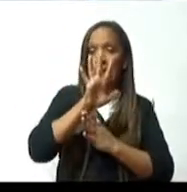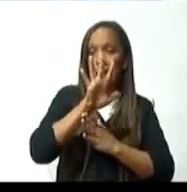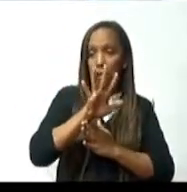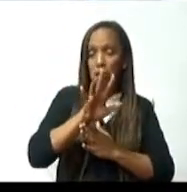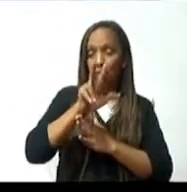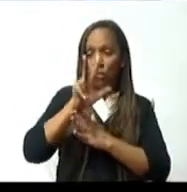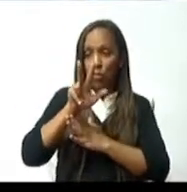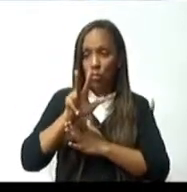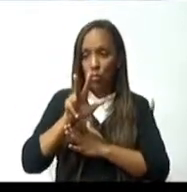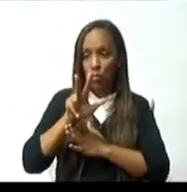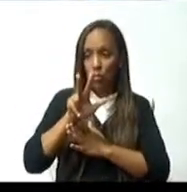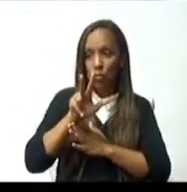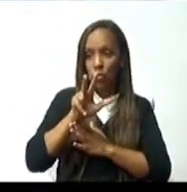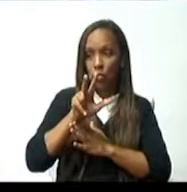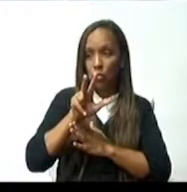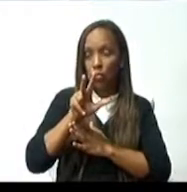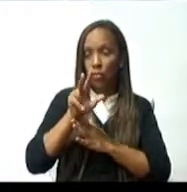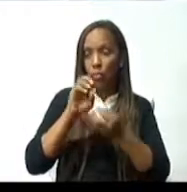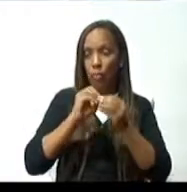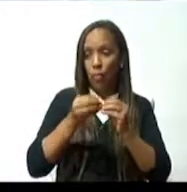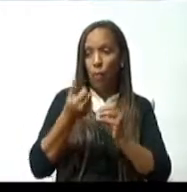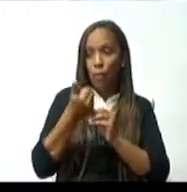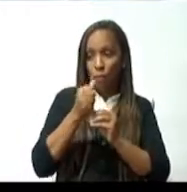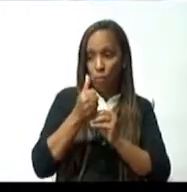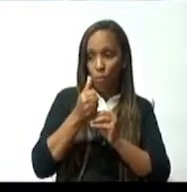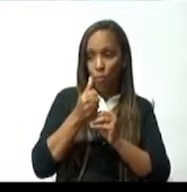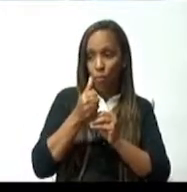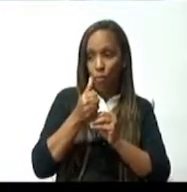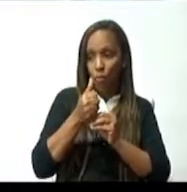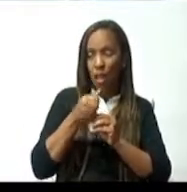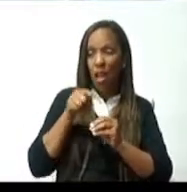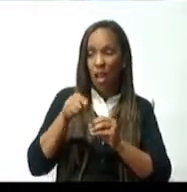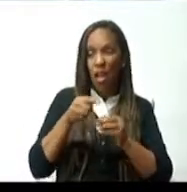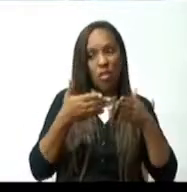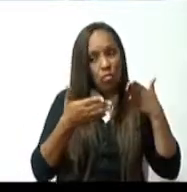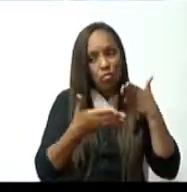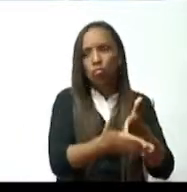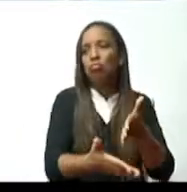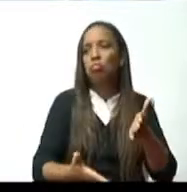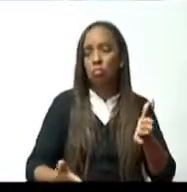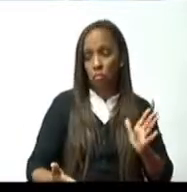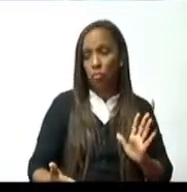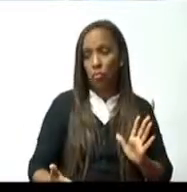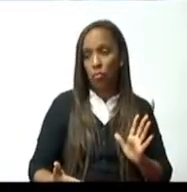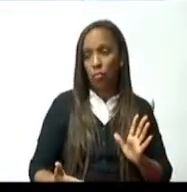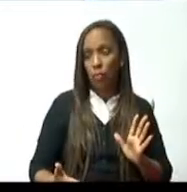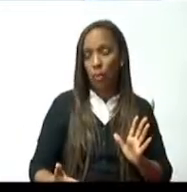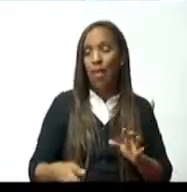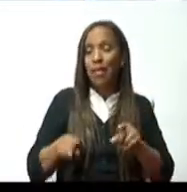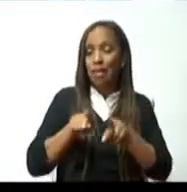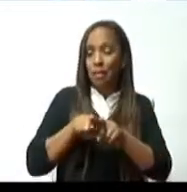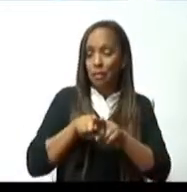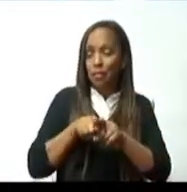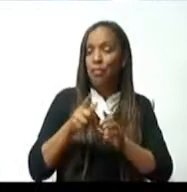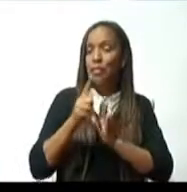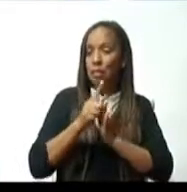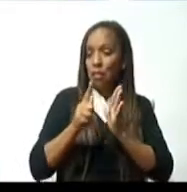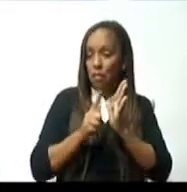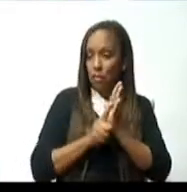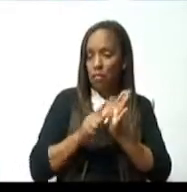y al mismo tiempo también se violaba la ley 66-97.